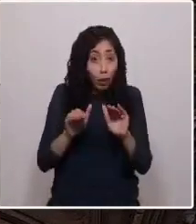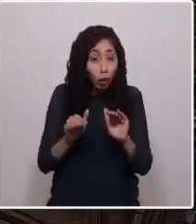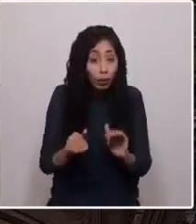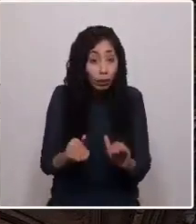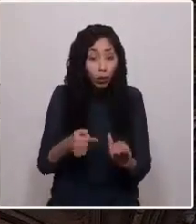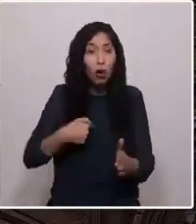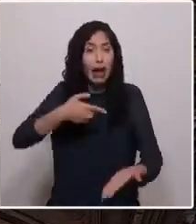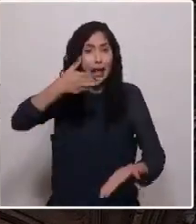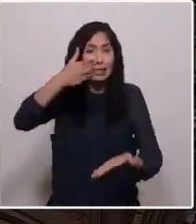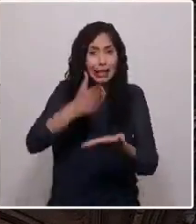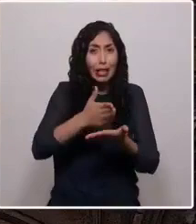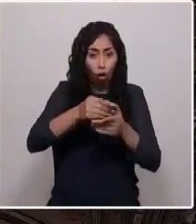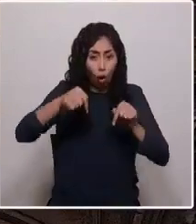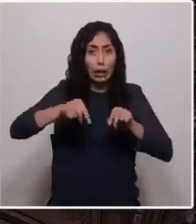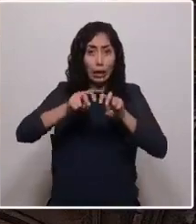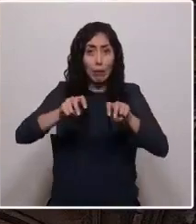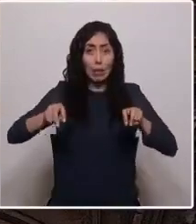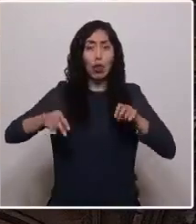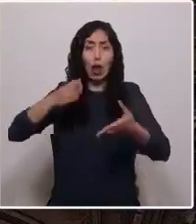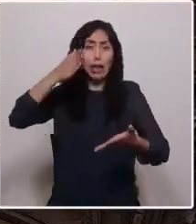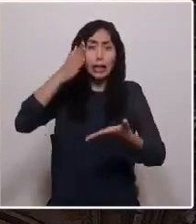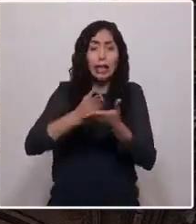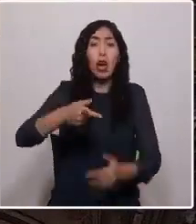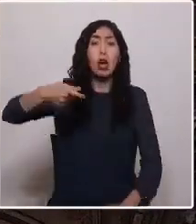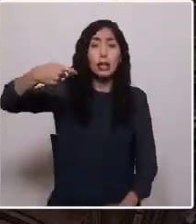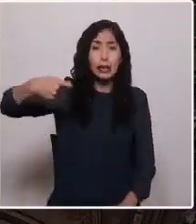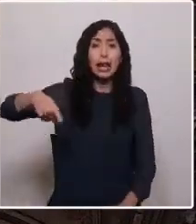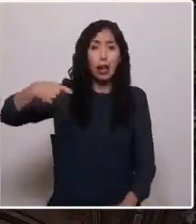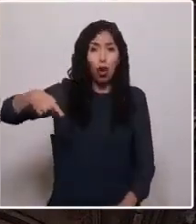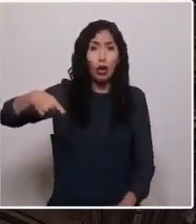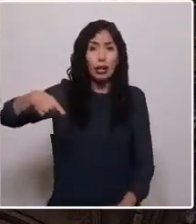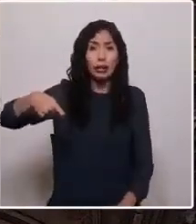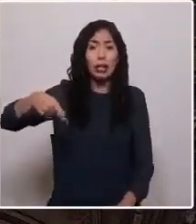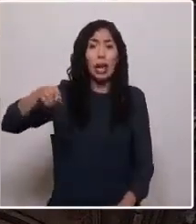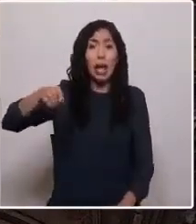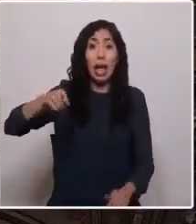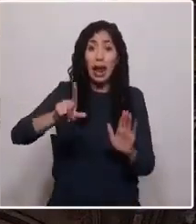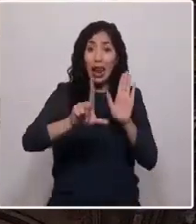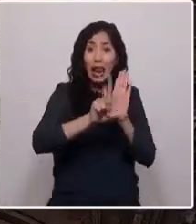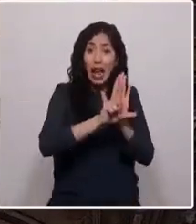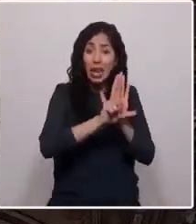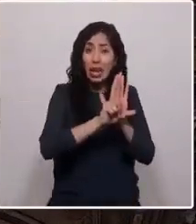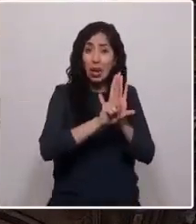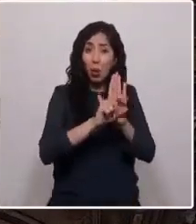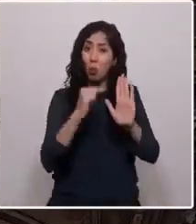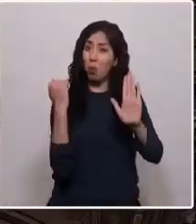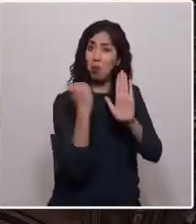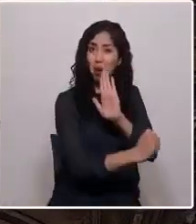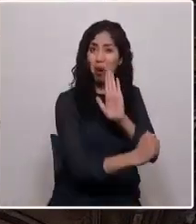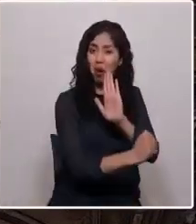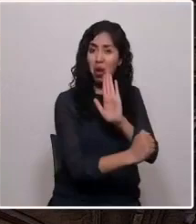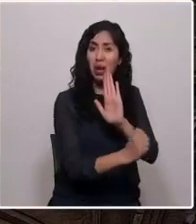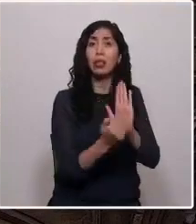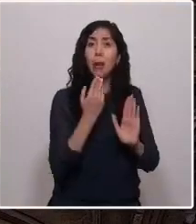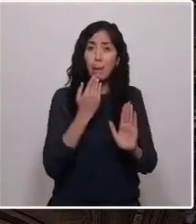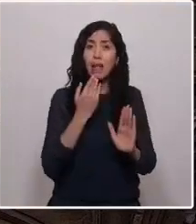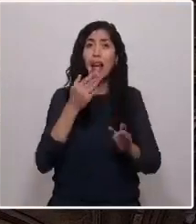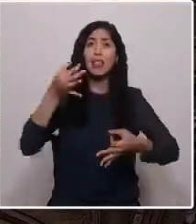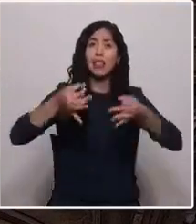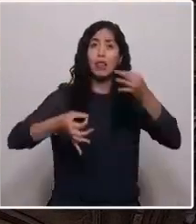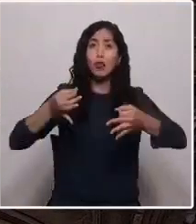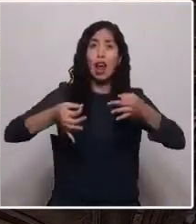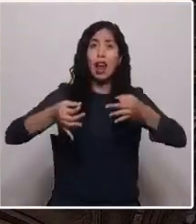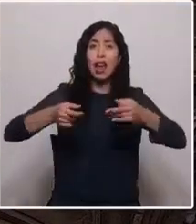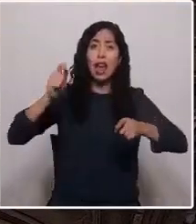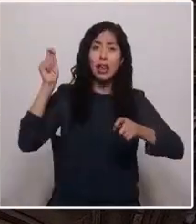exijo desde este hemiciclo a los senadores de la República que anulen esta ley de pesca y a los tribunales de justicia que